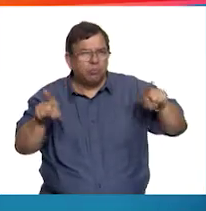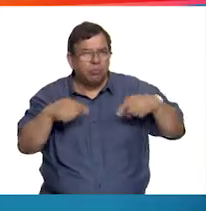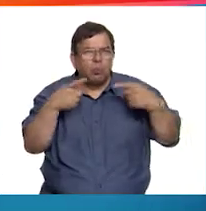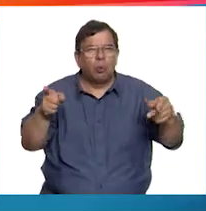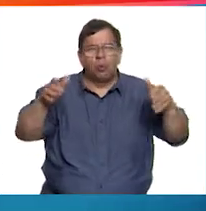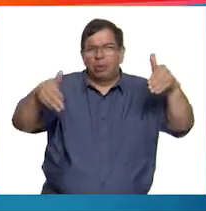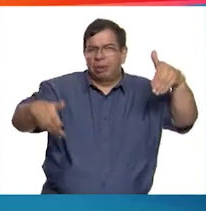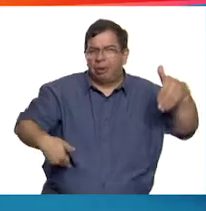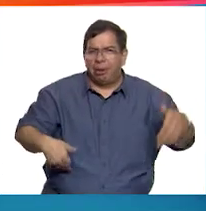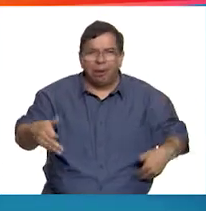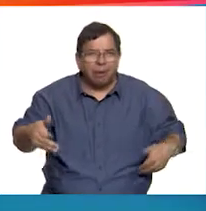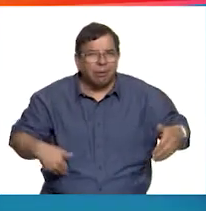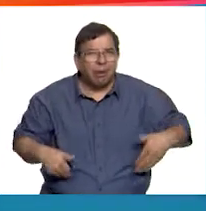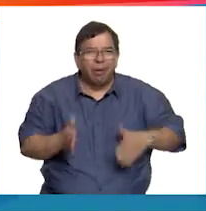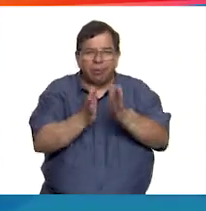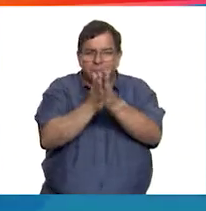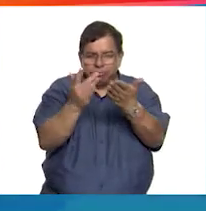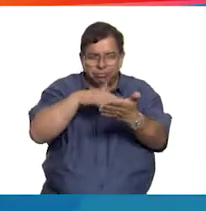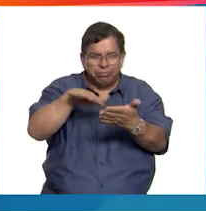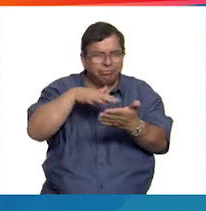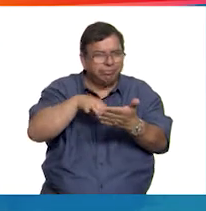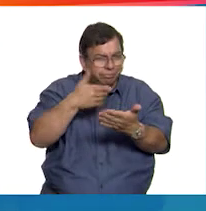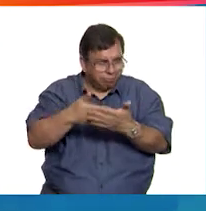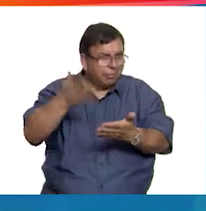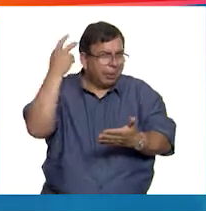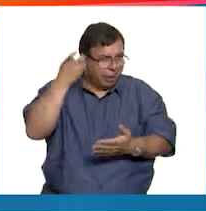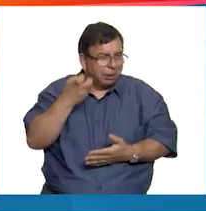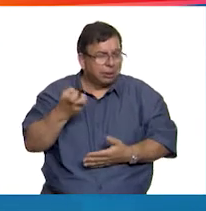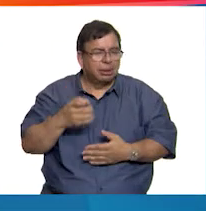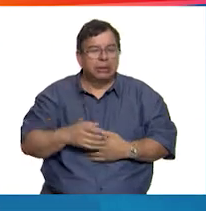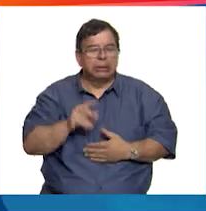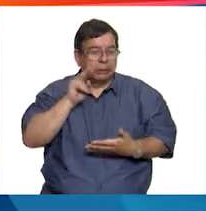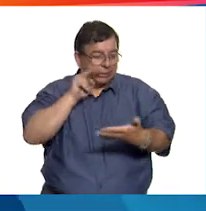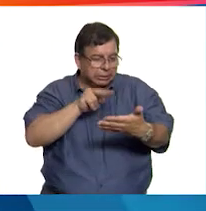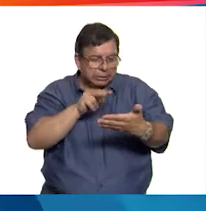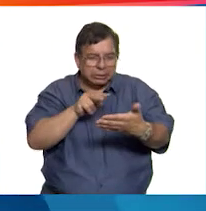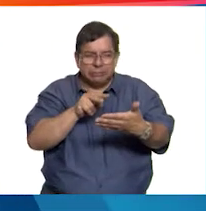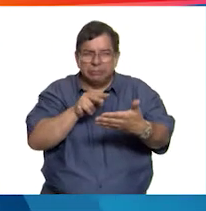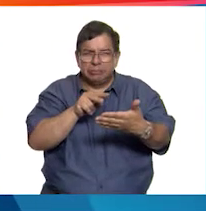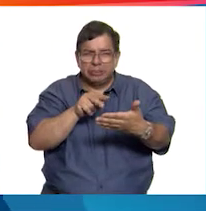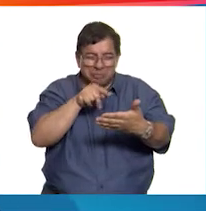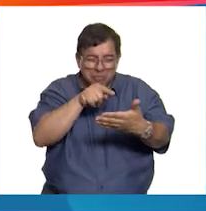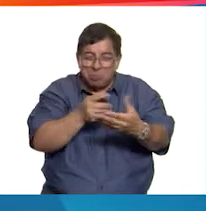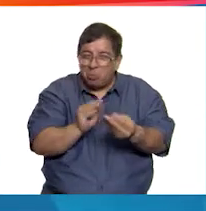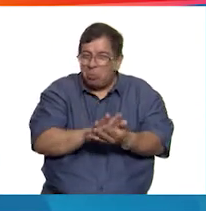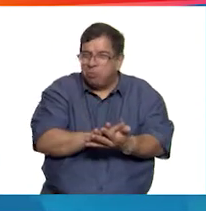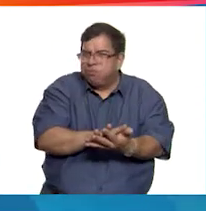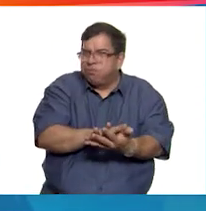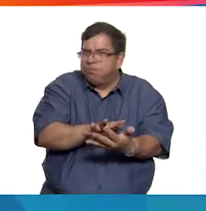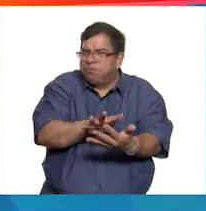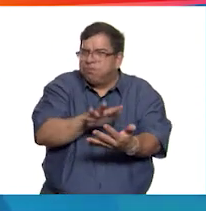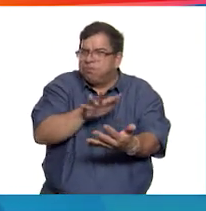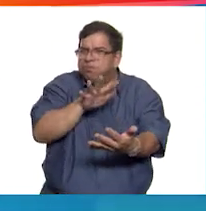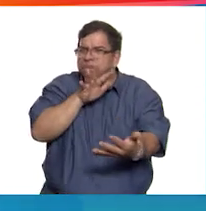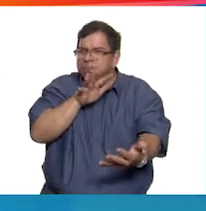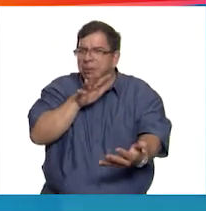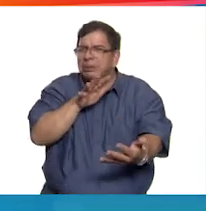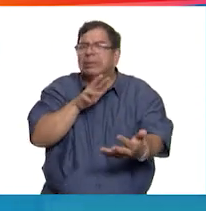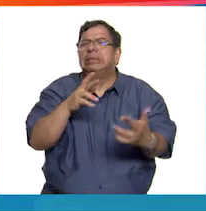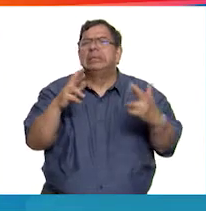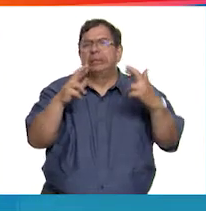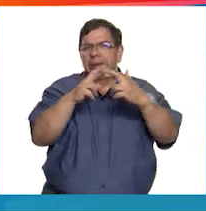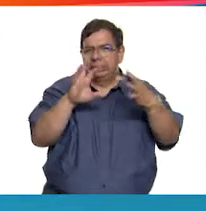el teatro o la literatura de esa época, podremos ver que la mayor parte de ellas estaban relacionadas con la